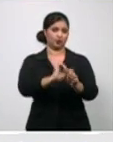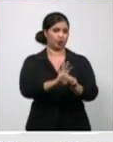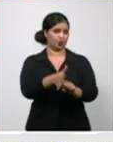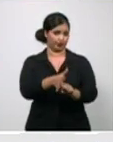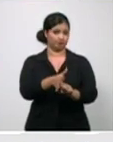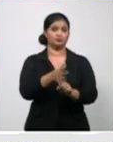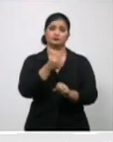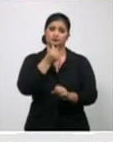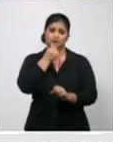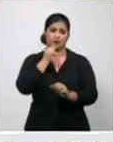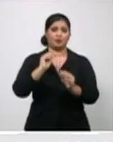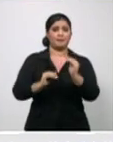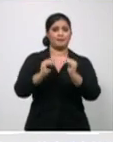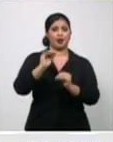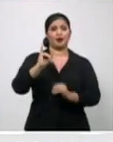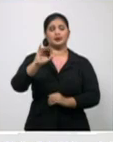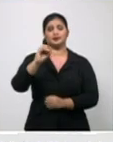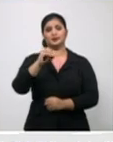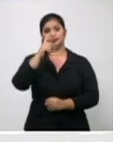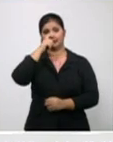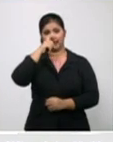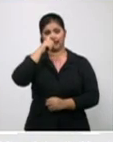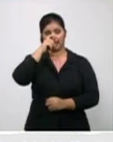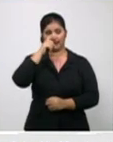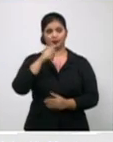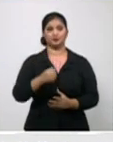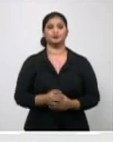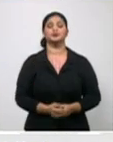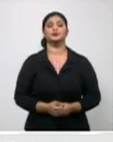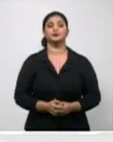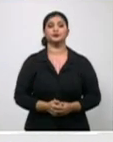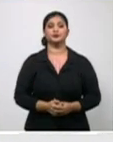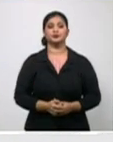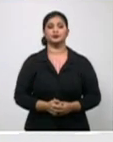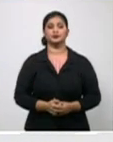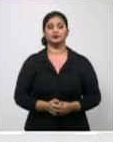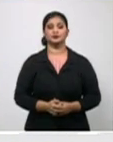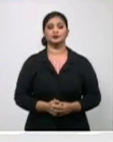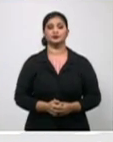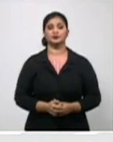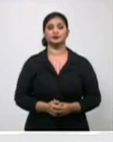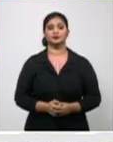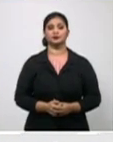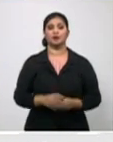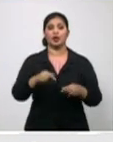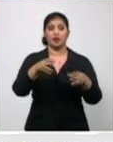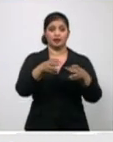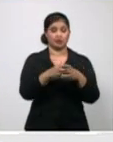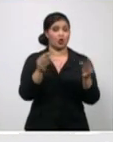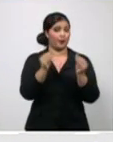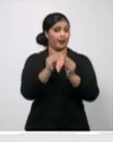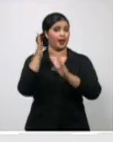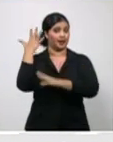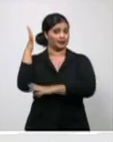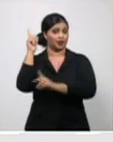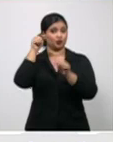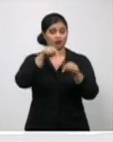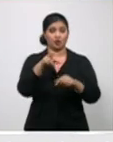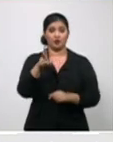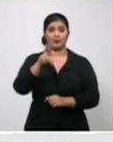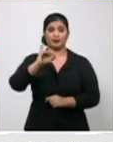COVID-19. Los 26 casos importados pertenecen a las provincias.